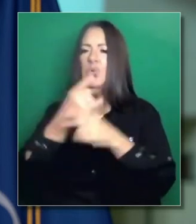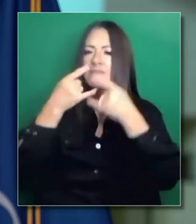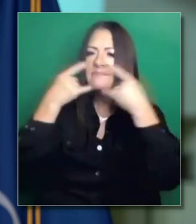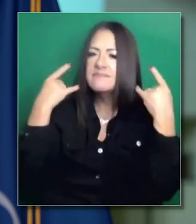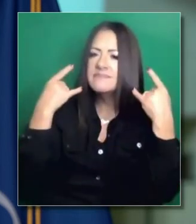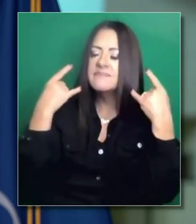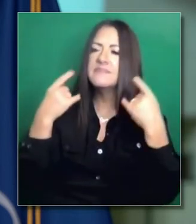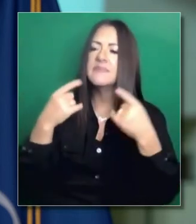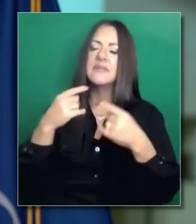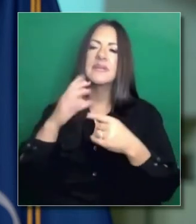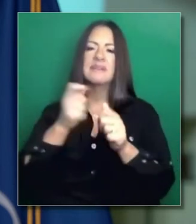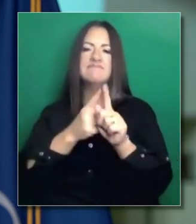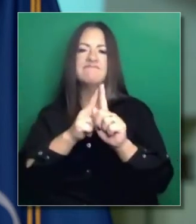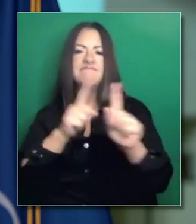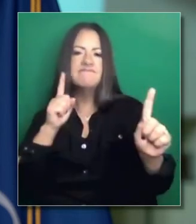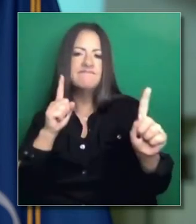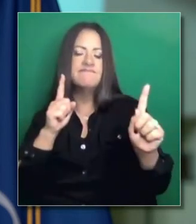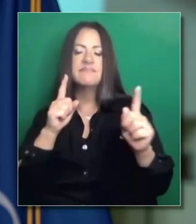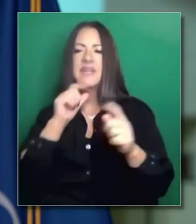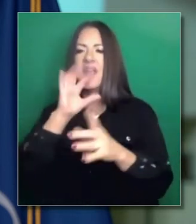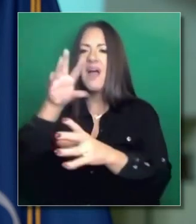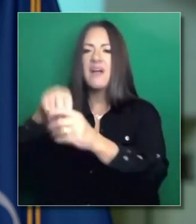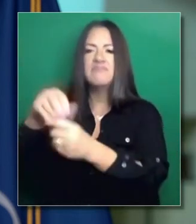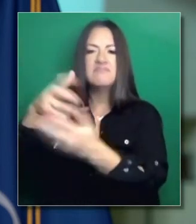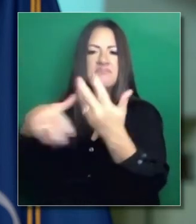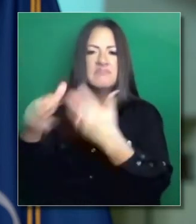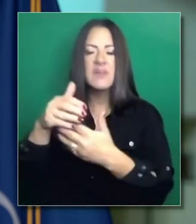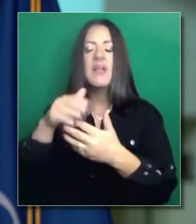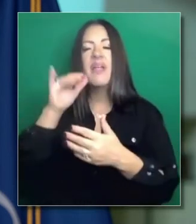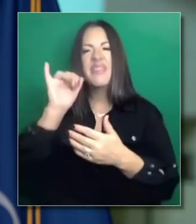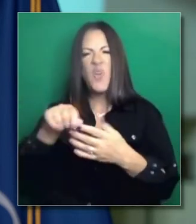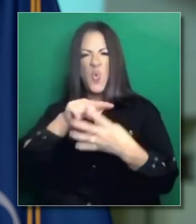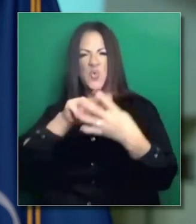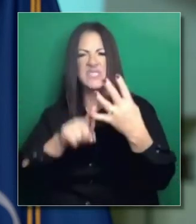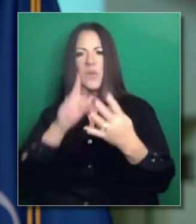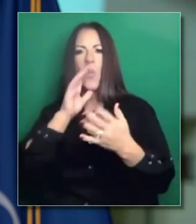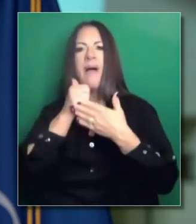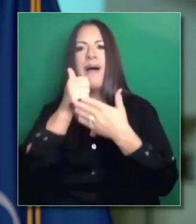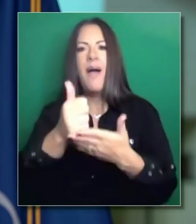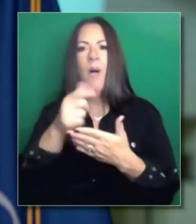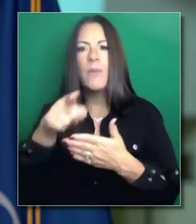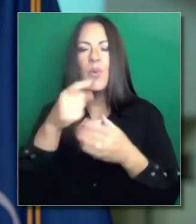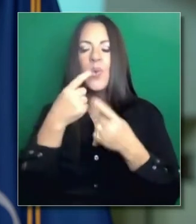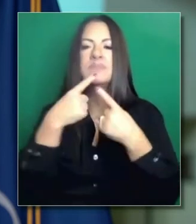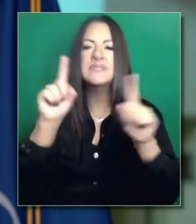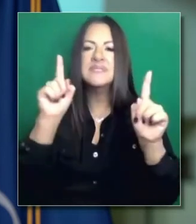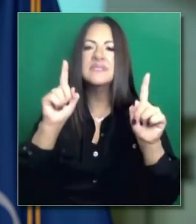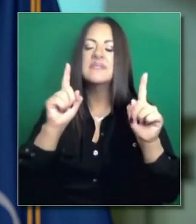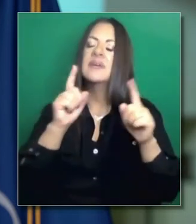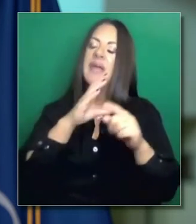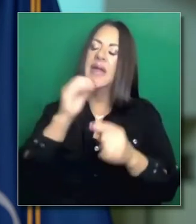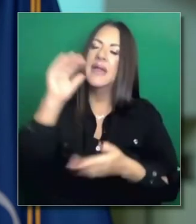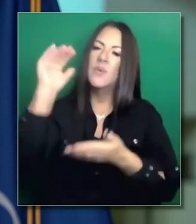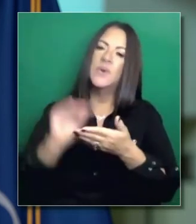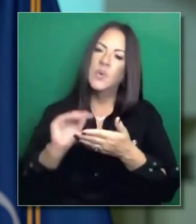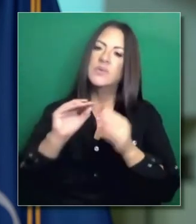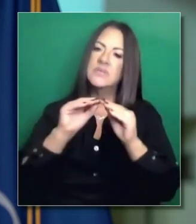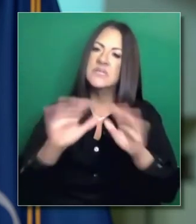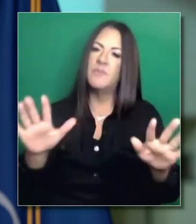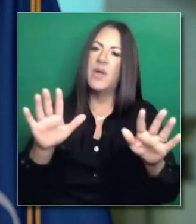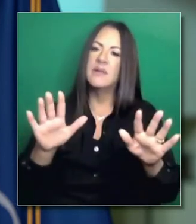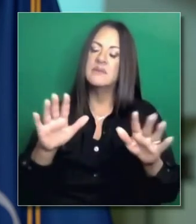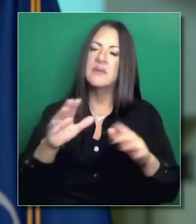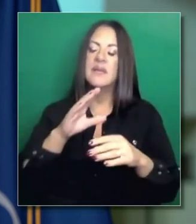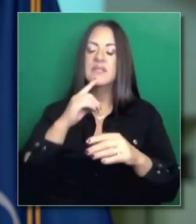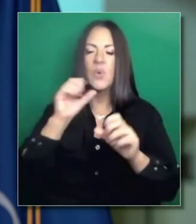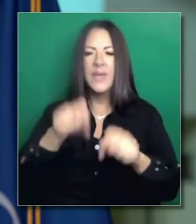de usar las coberturas de cara son fundamentales. Como dijo el doctor Gaudi, son críticas. Y es importantísimo acelerar la distribución de estas